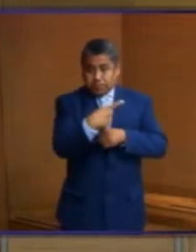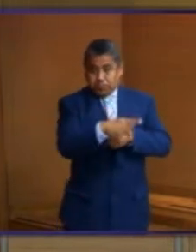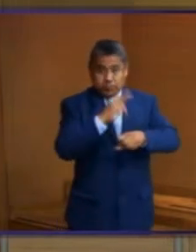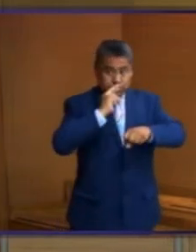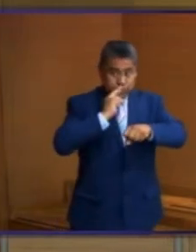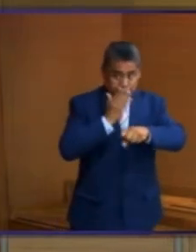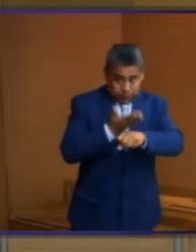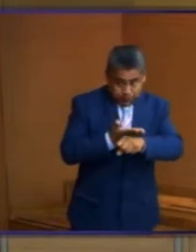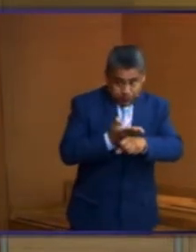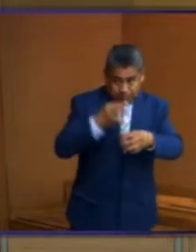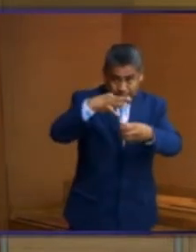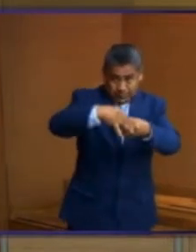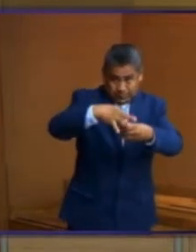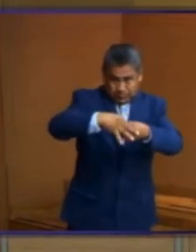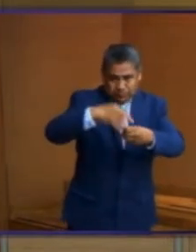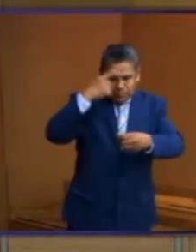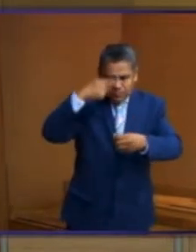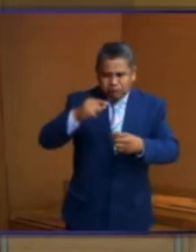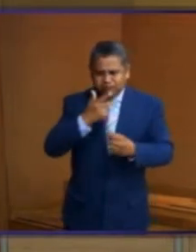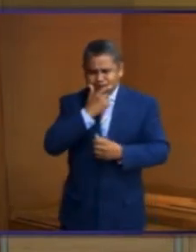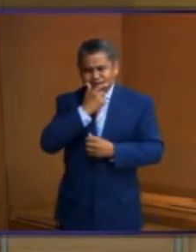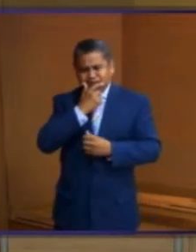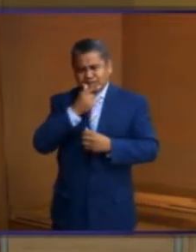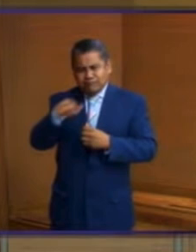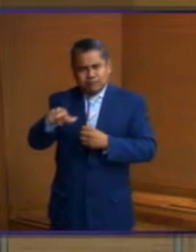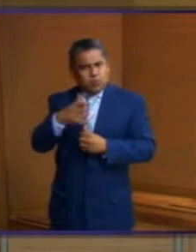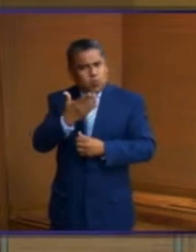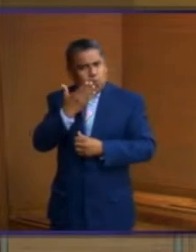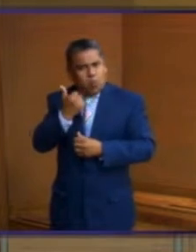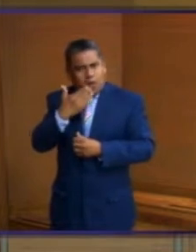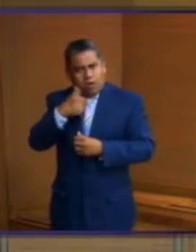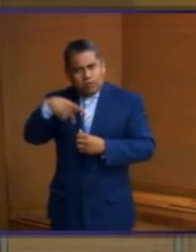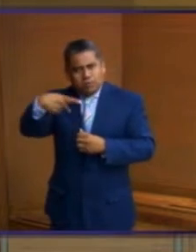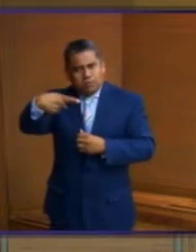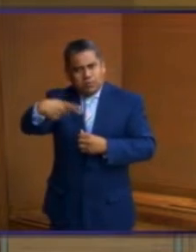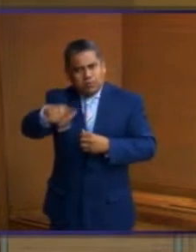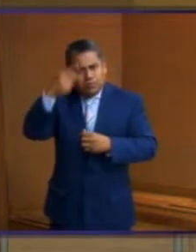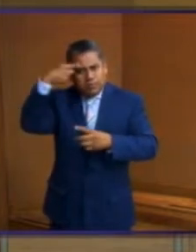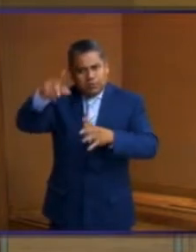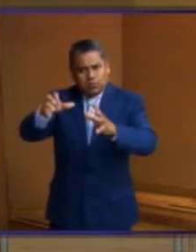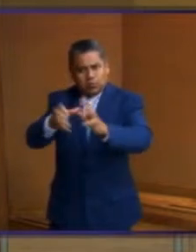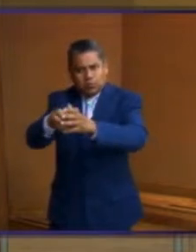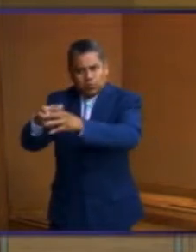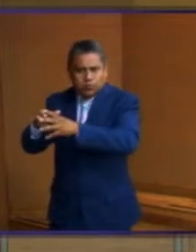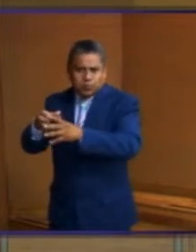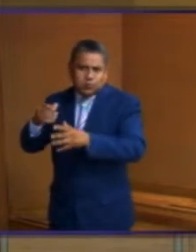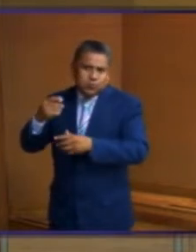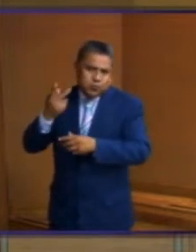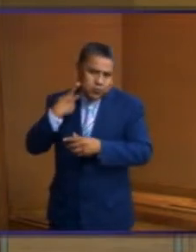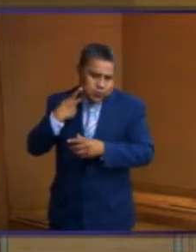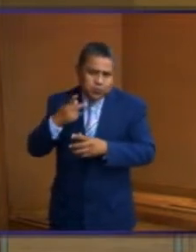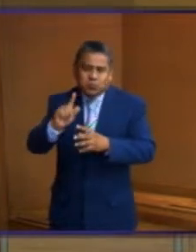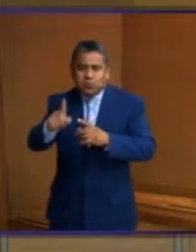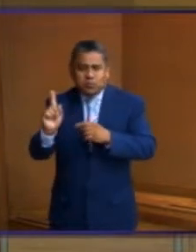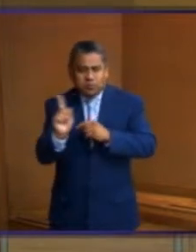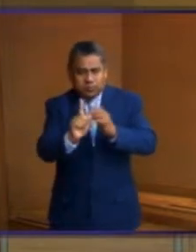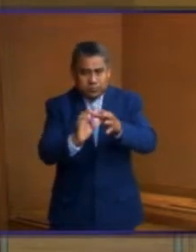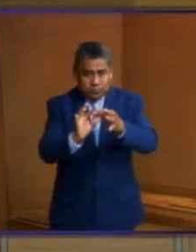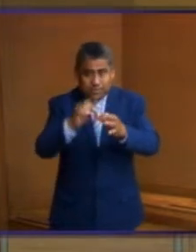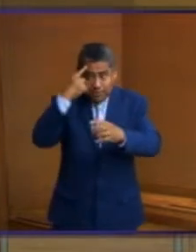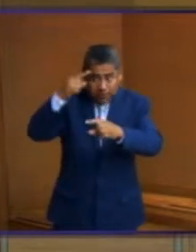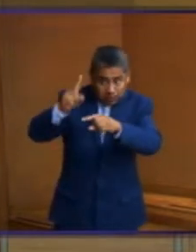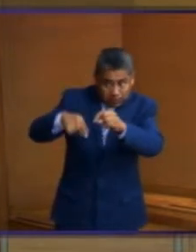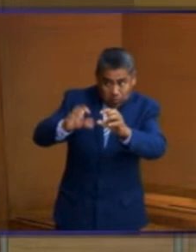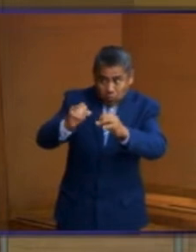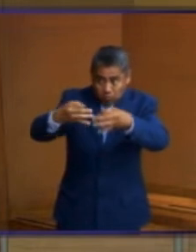de las autoridades electorales al no advertirse situaciones concretas que causan alguna afectación al ejercicio del derecho político electoral de quien promueve a ejercer el